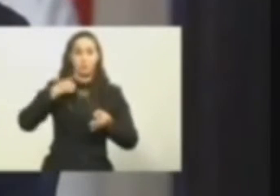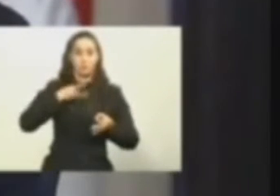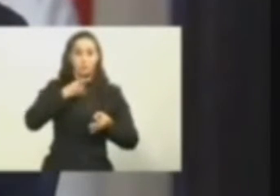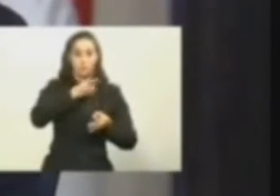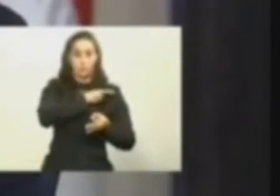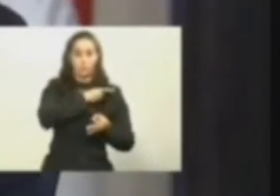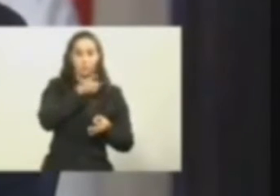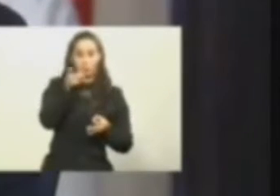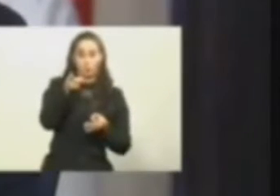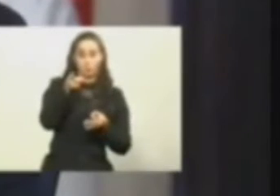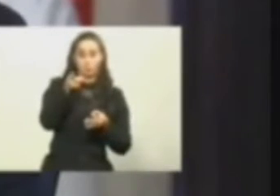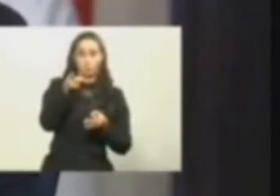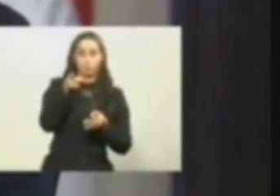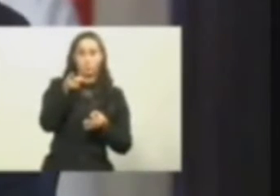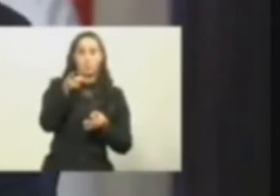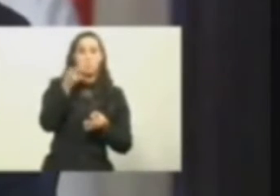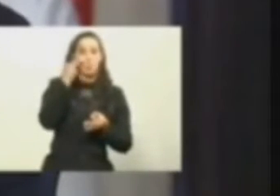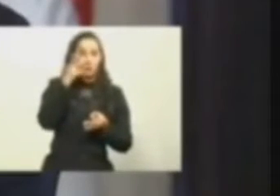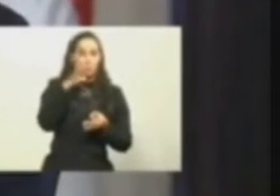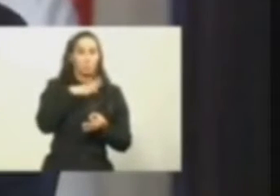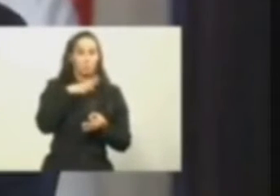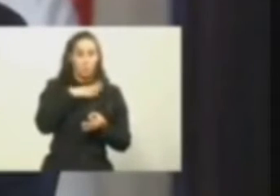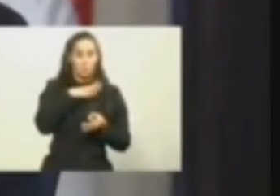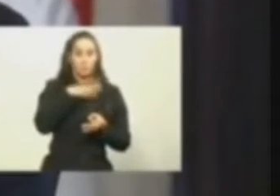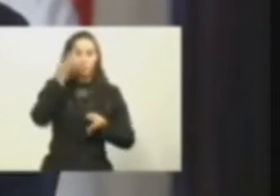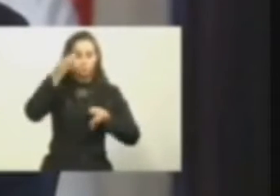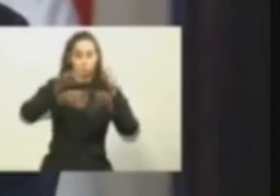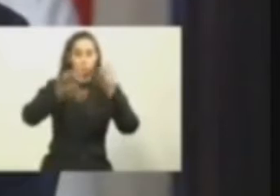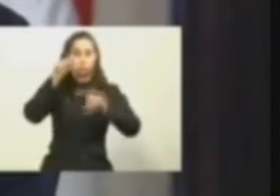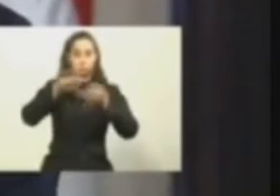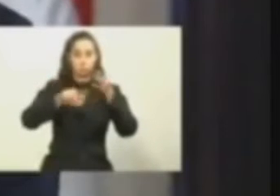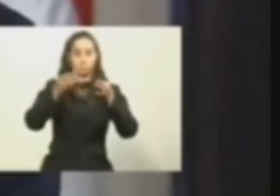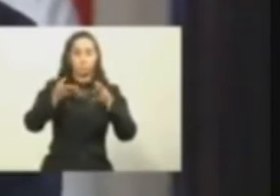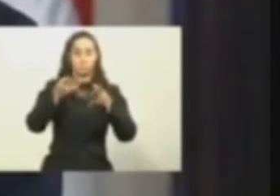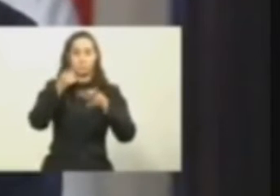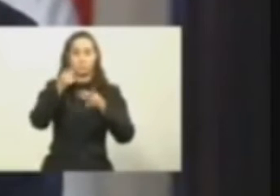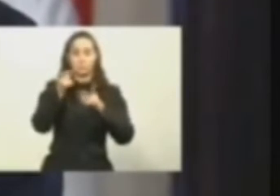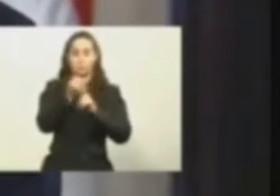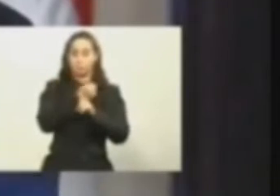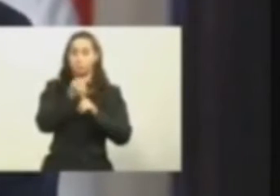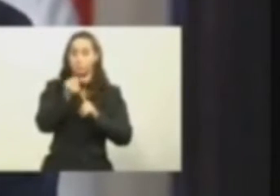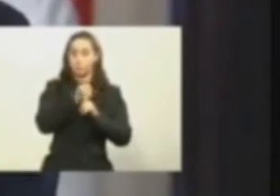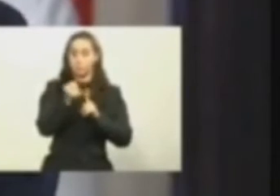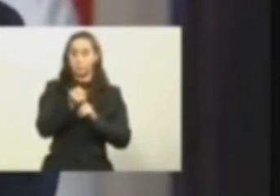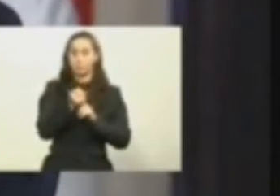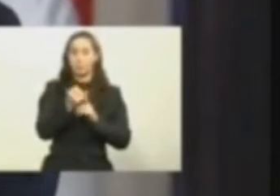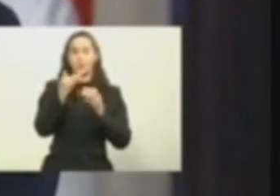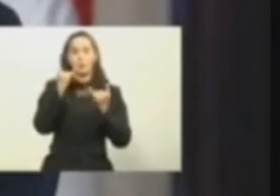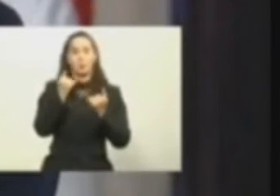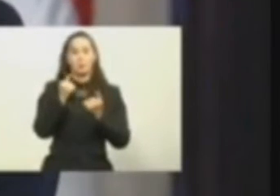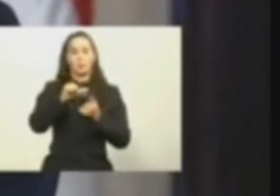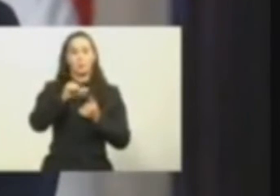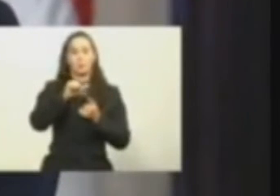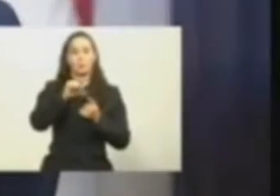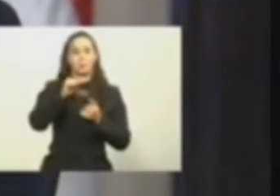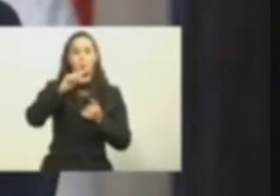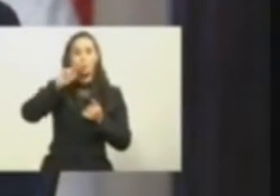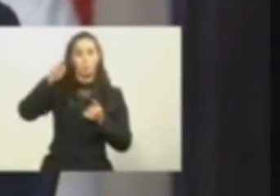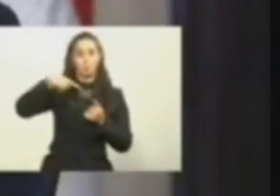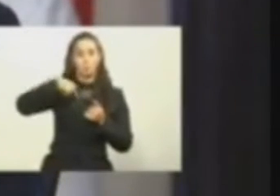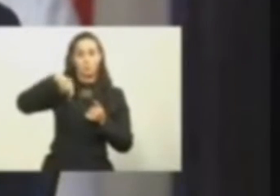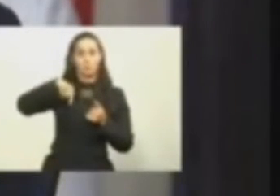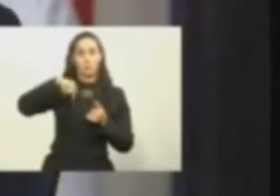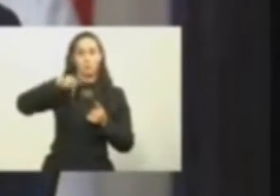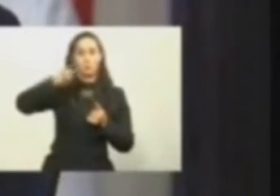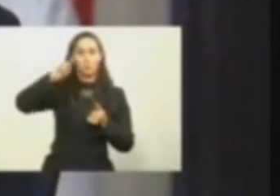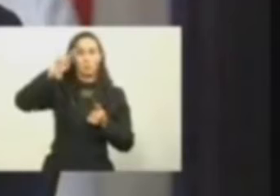policía que acusa al diputado perremeísta Sadoki Duarte, el mandatario, que es conveniente y que lo que se